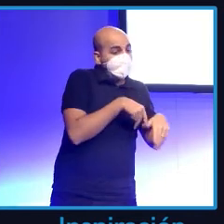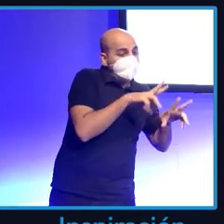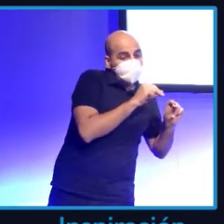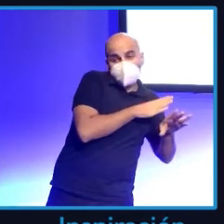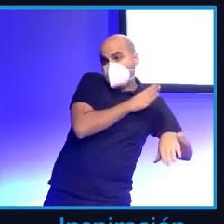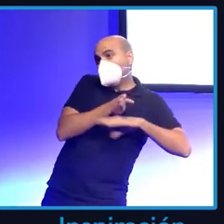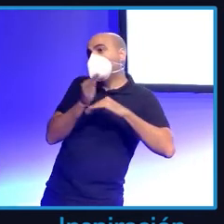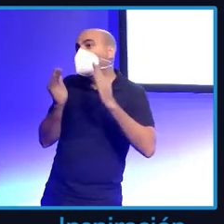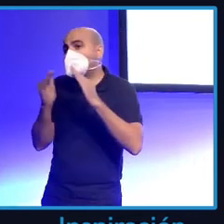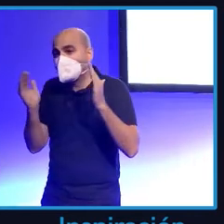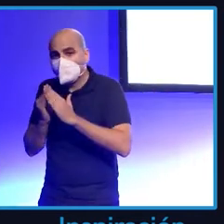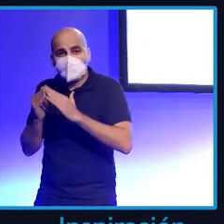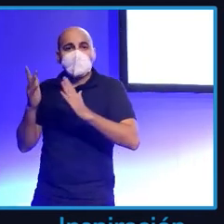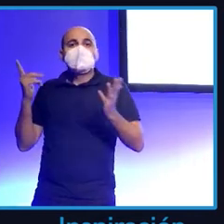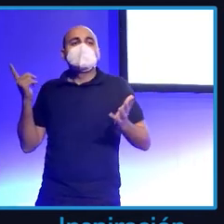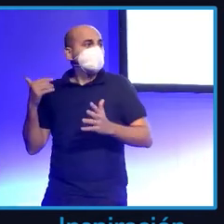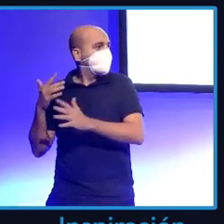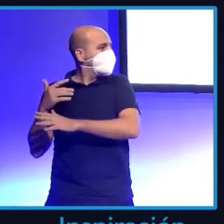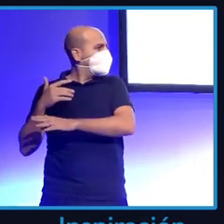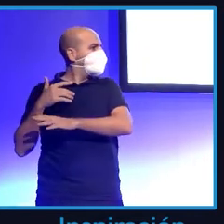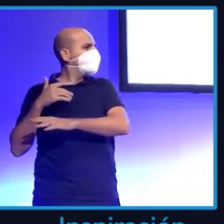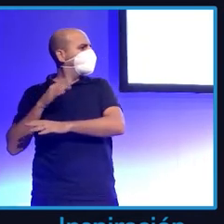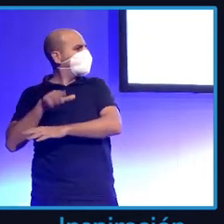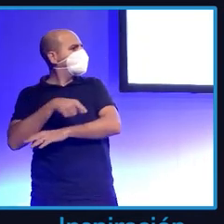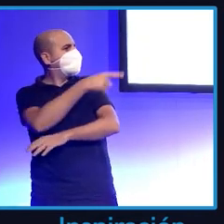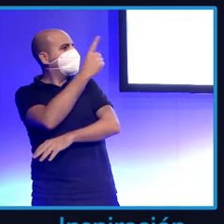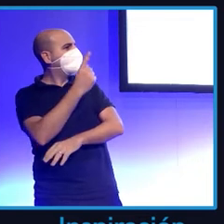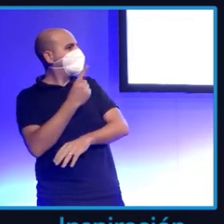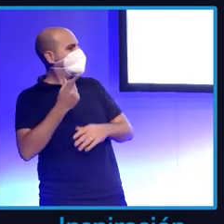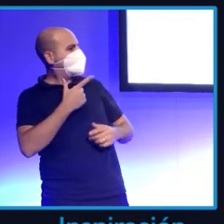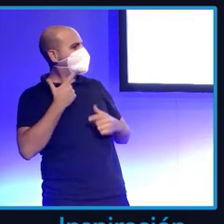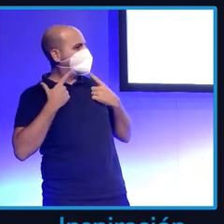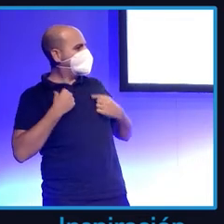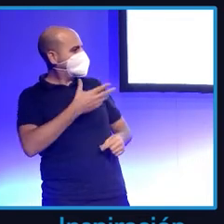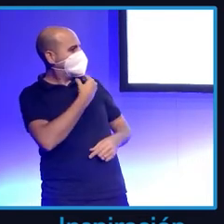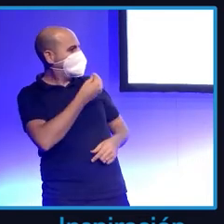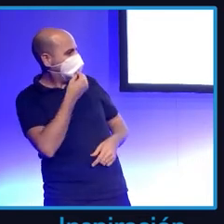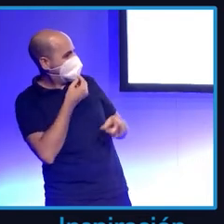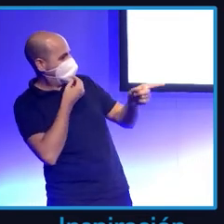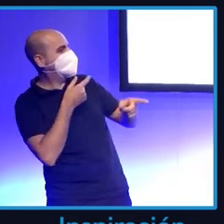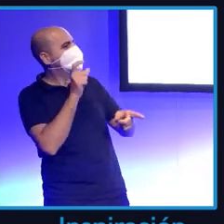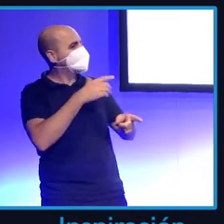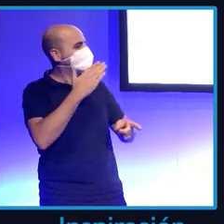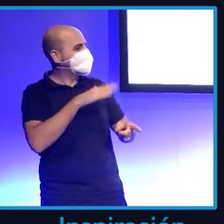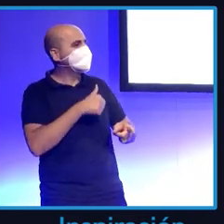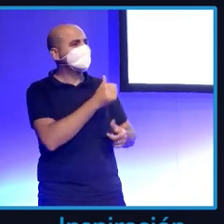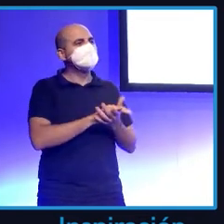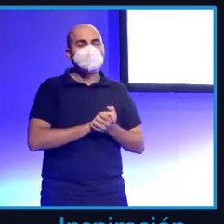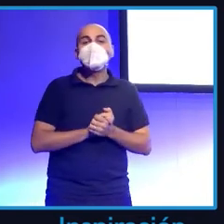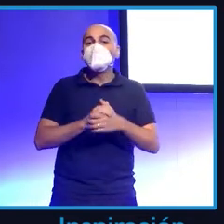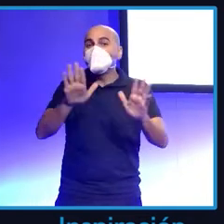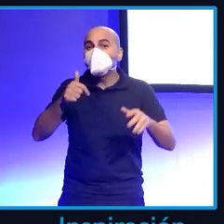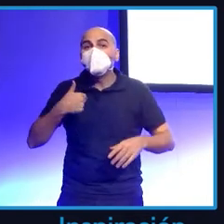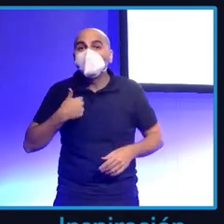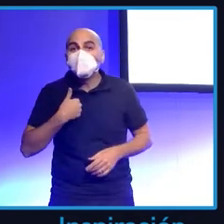tan bonita llevas, déjame herrerías, déjate, cuánta gente maja. Bueno, pues llegaba, hacía ese tipo de cosas de niños, familia, amigos, tal, y